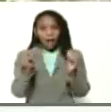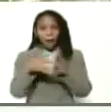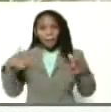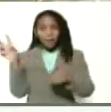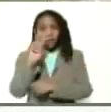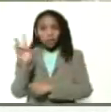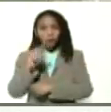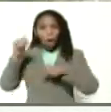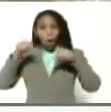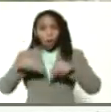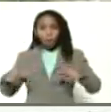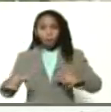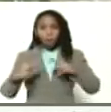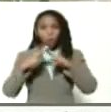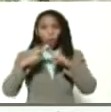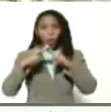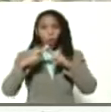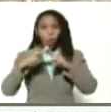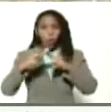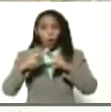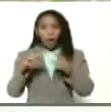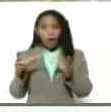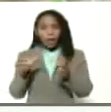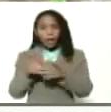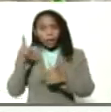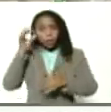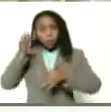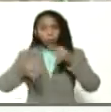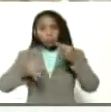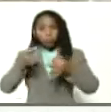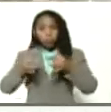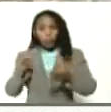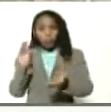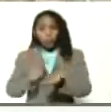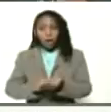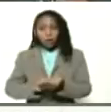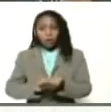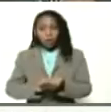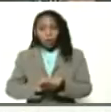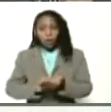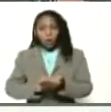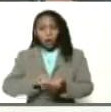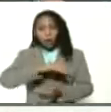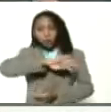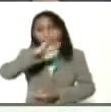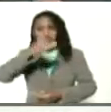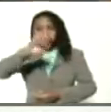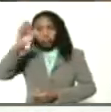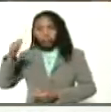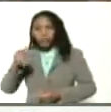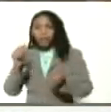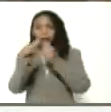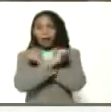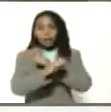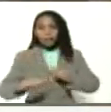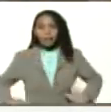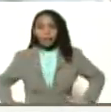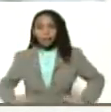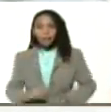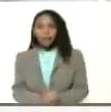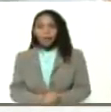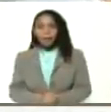hoy nos encontramos en el aprisco Don Justo ubicado en colinas de Carrizales del estado